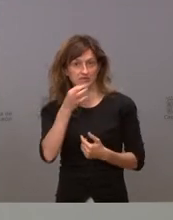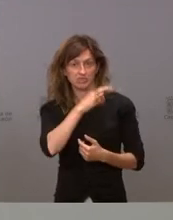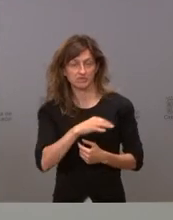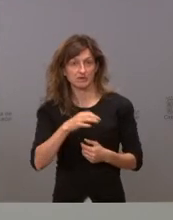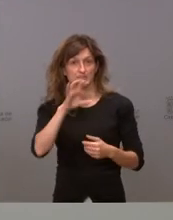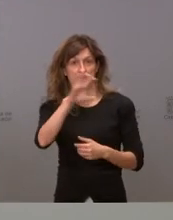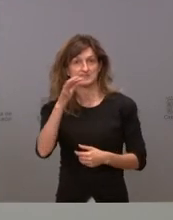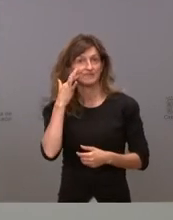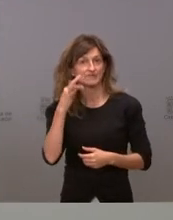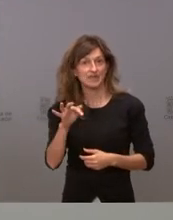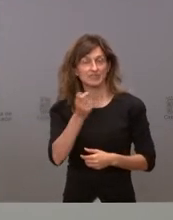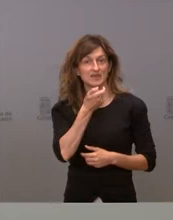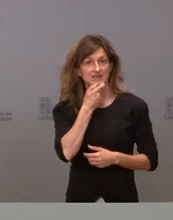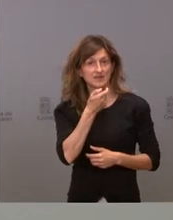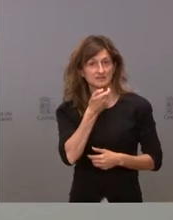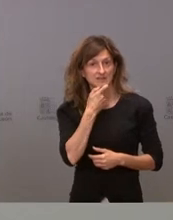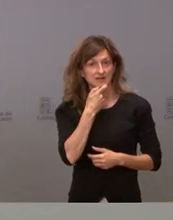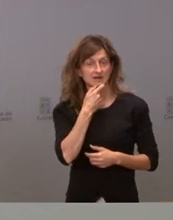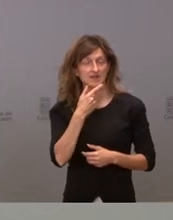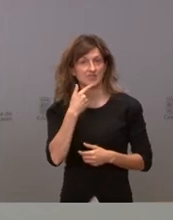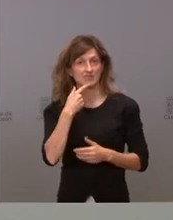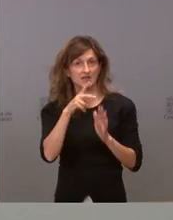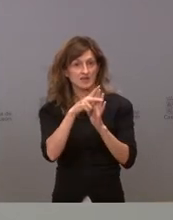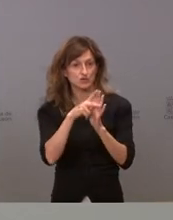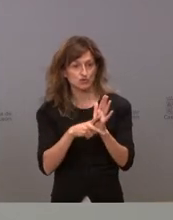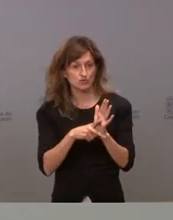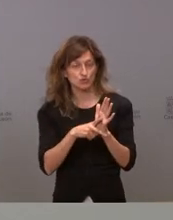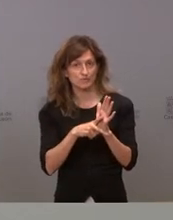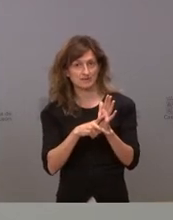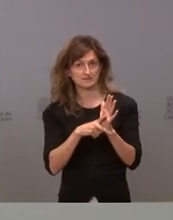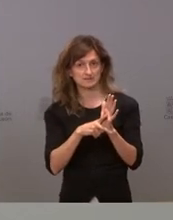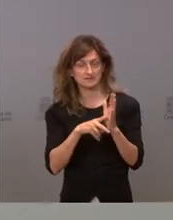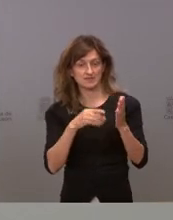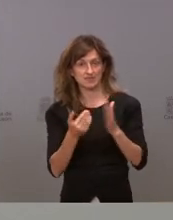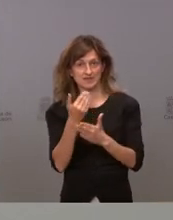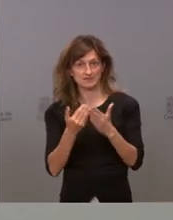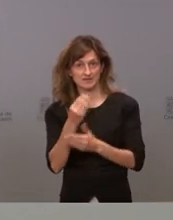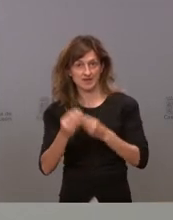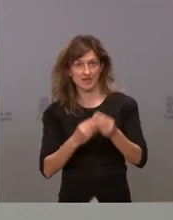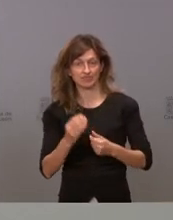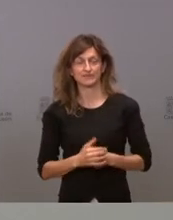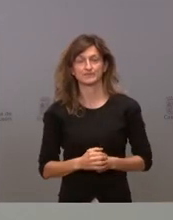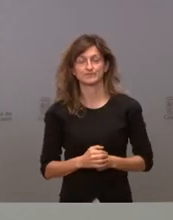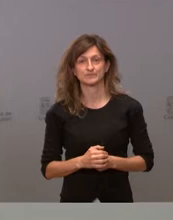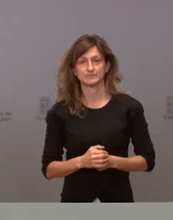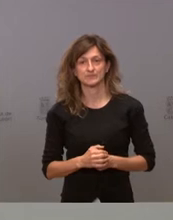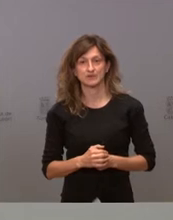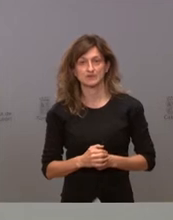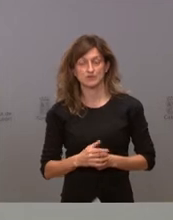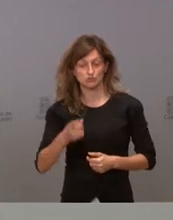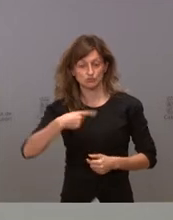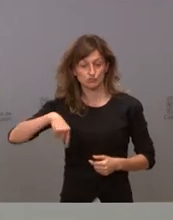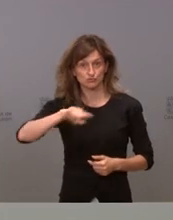como Francia como Inglaterra hayan dictado las normas que están dictando estos días nosotros no vamos a eludir